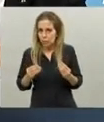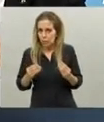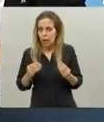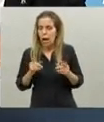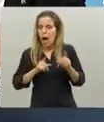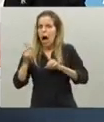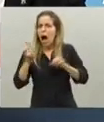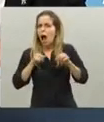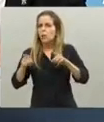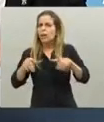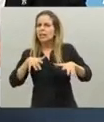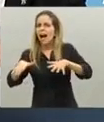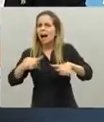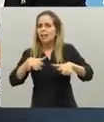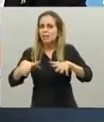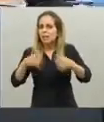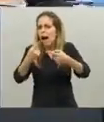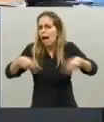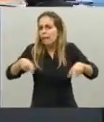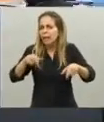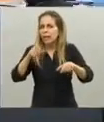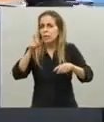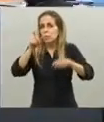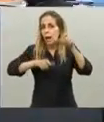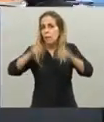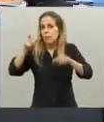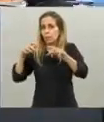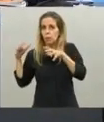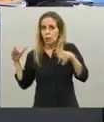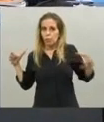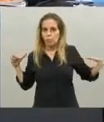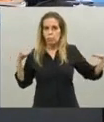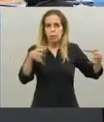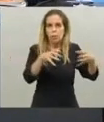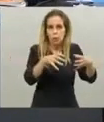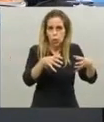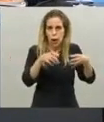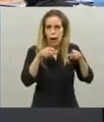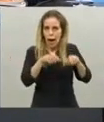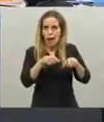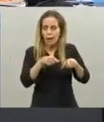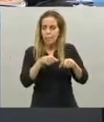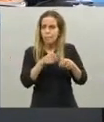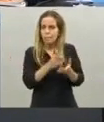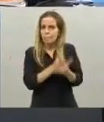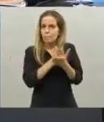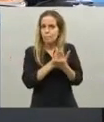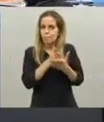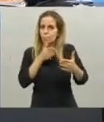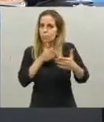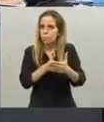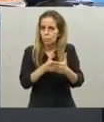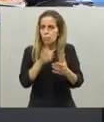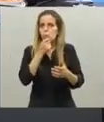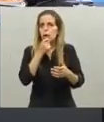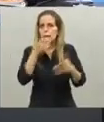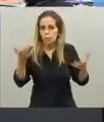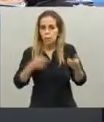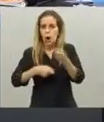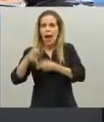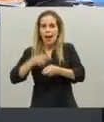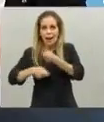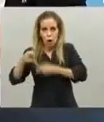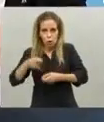actividades que generan mayor concentración de gente, que ahí es donde está el riesgo de contagio. Por eso, en términos de los comercios, vamos a